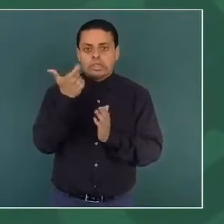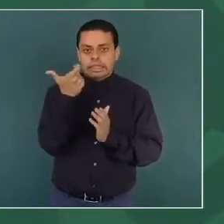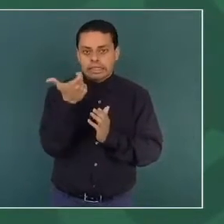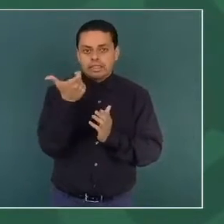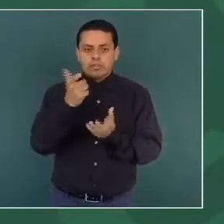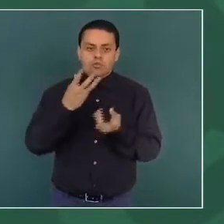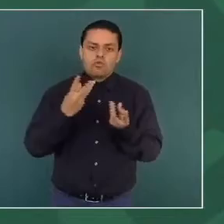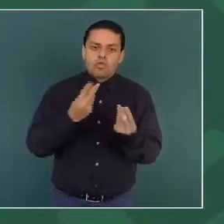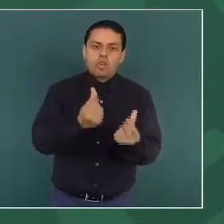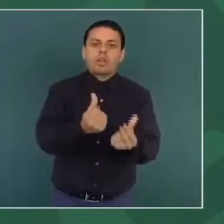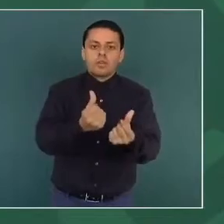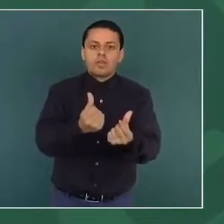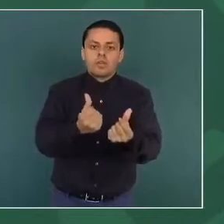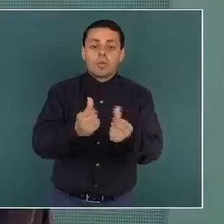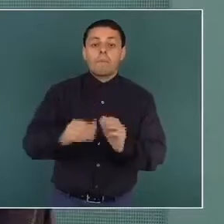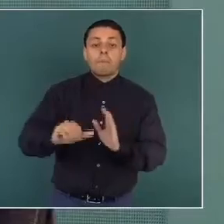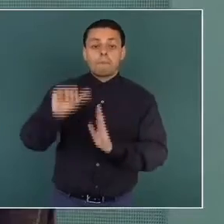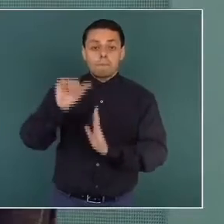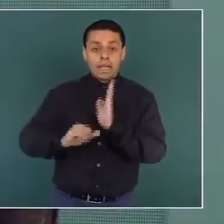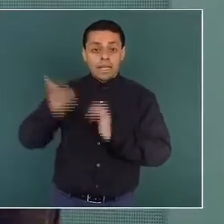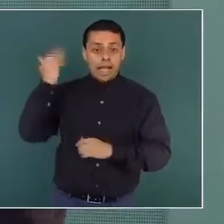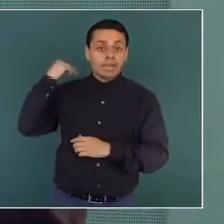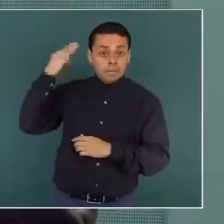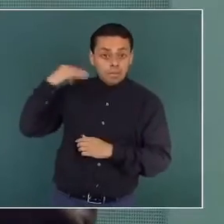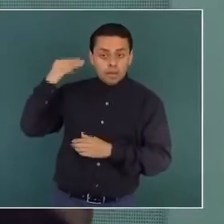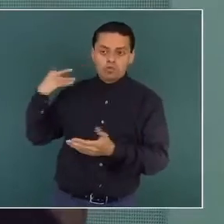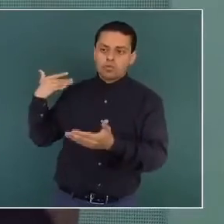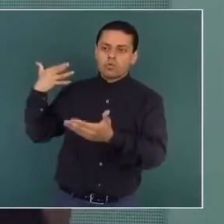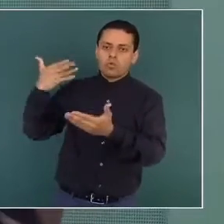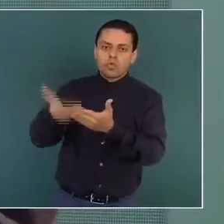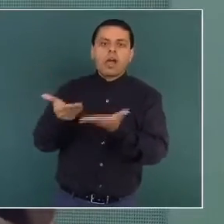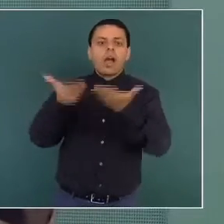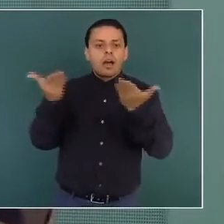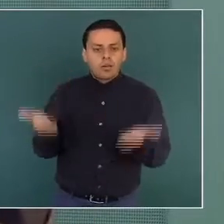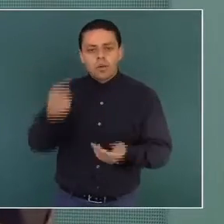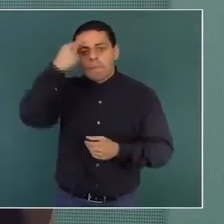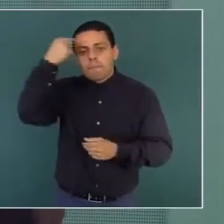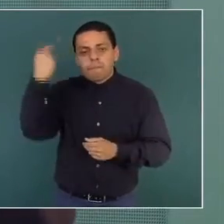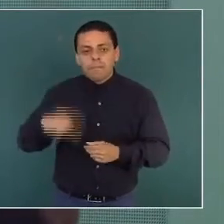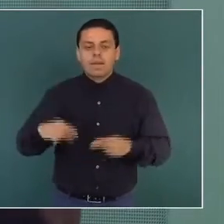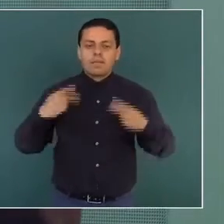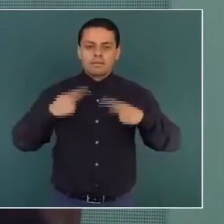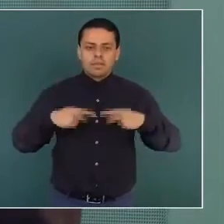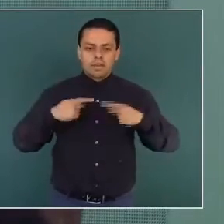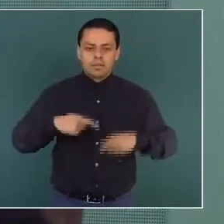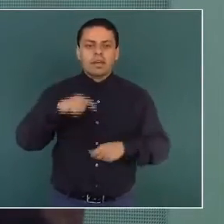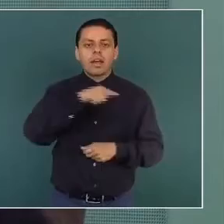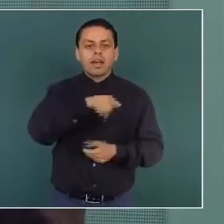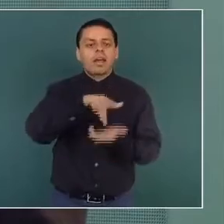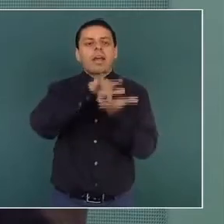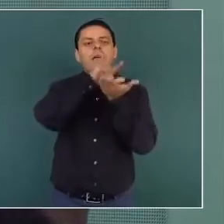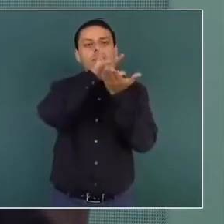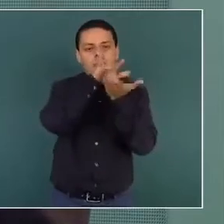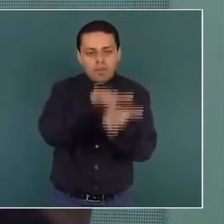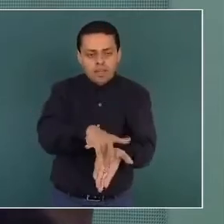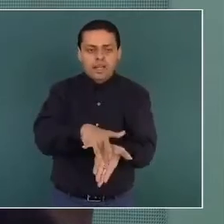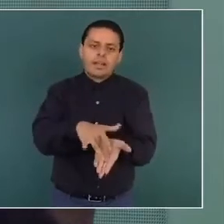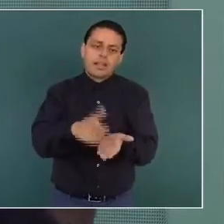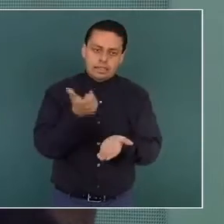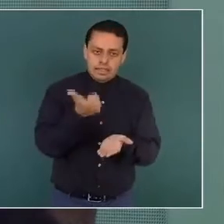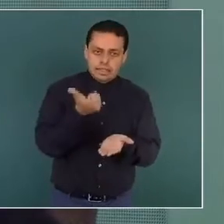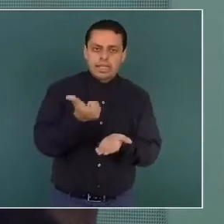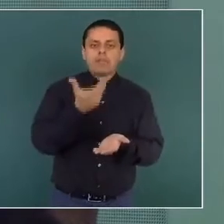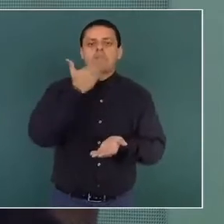marzo a la fecha para apoyar la economía popular, la economía